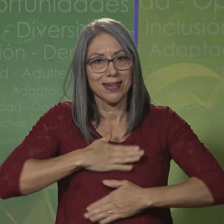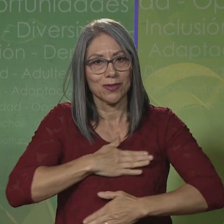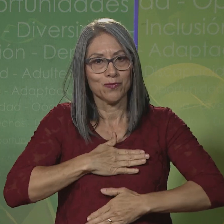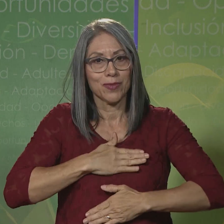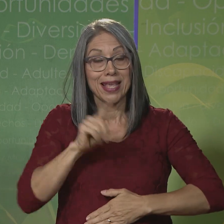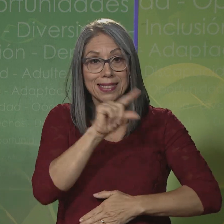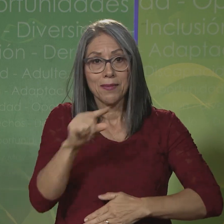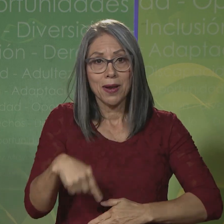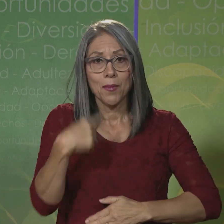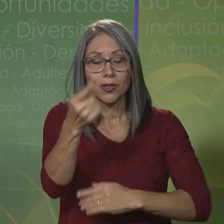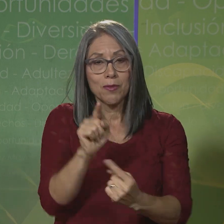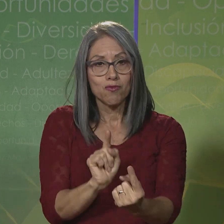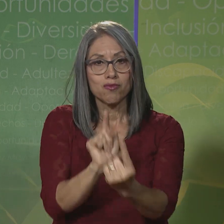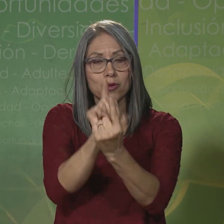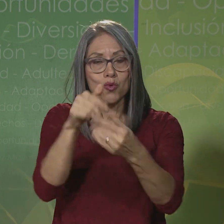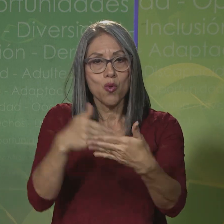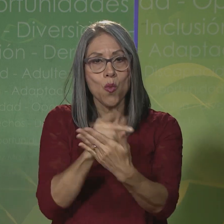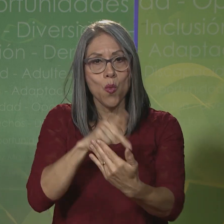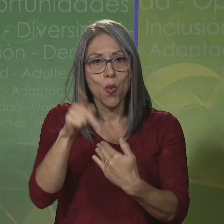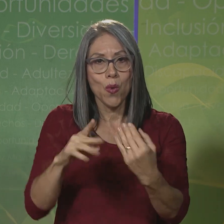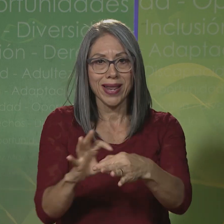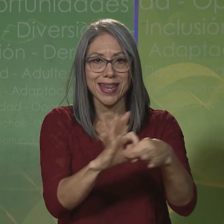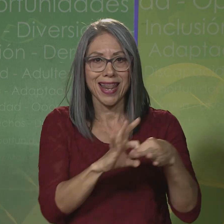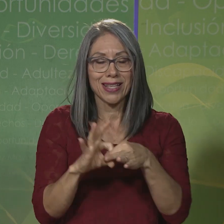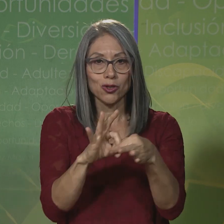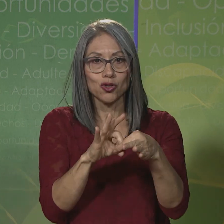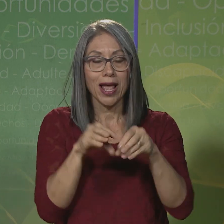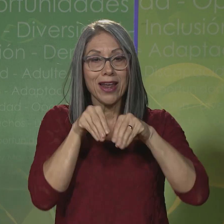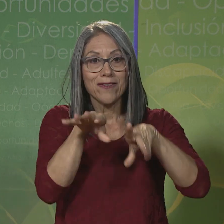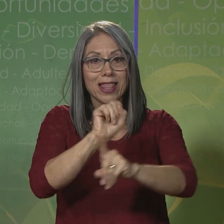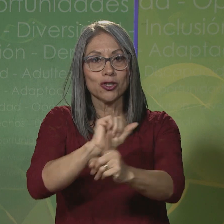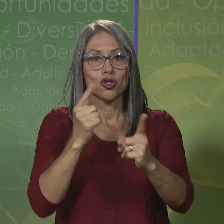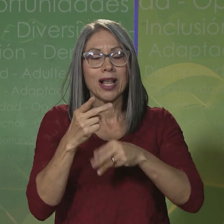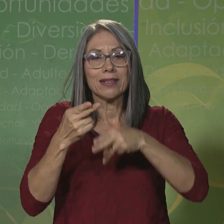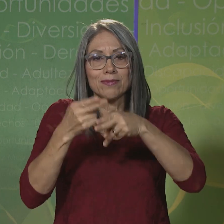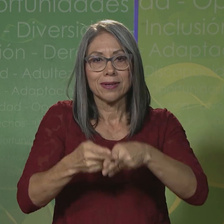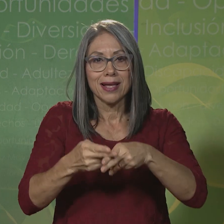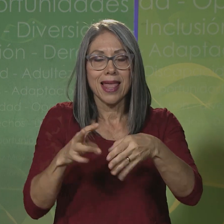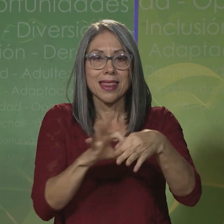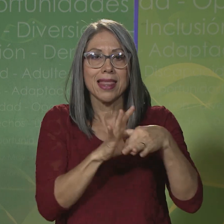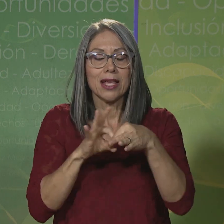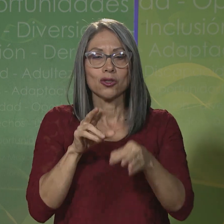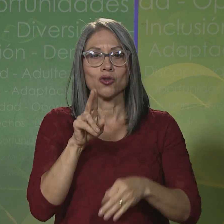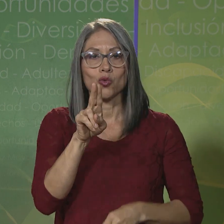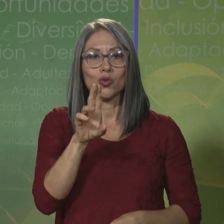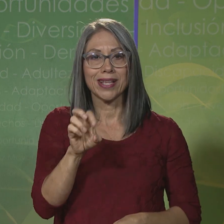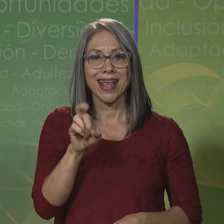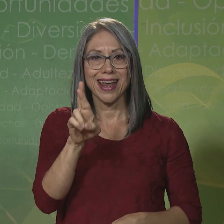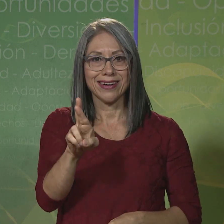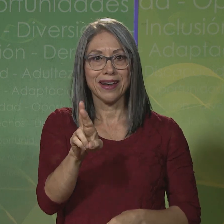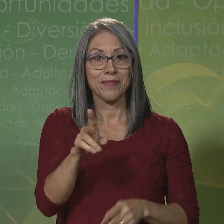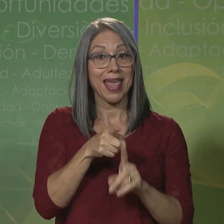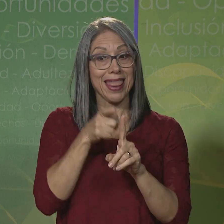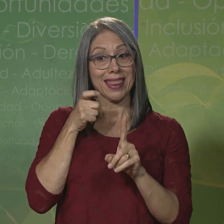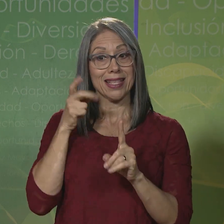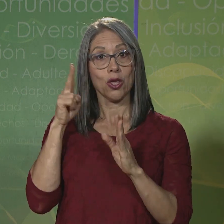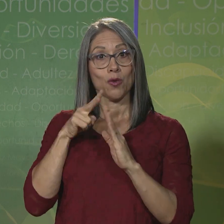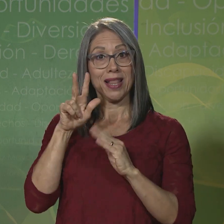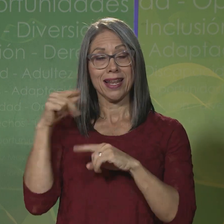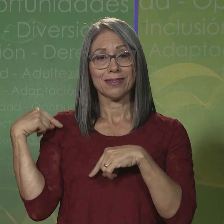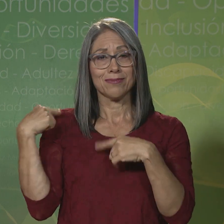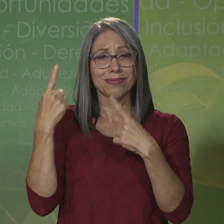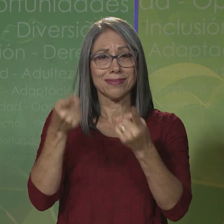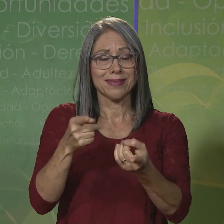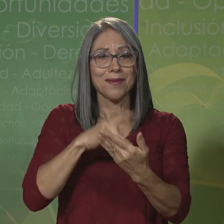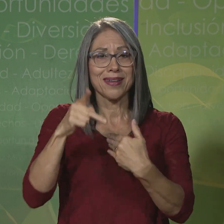semana nos encontramos con una nueva edición de Nexos y en las redes sociales nos encuentra como Nexos UCR desde 2003 Nexos